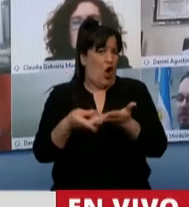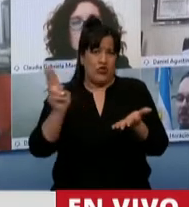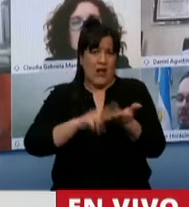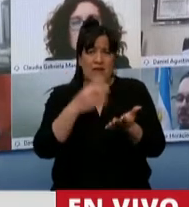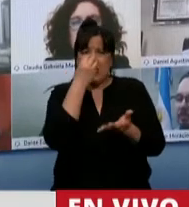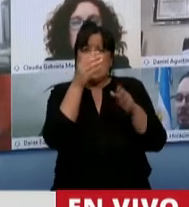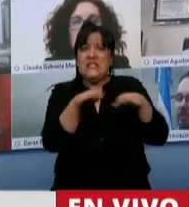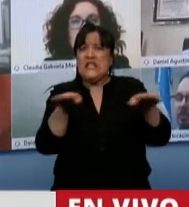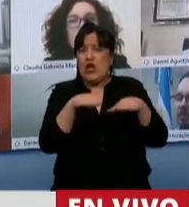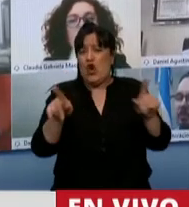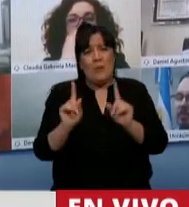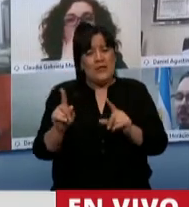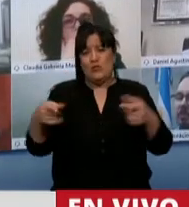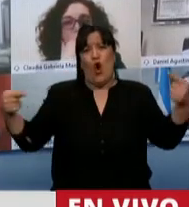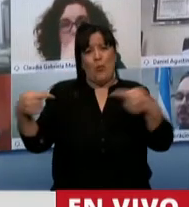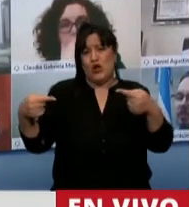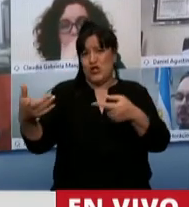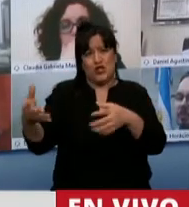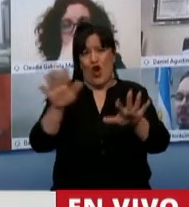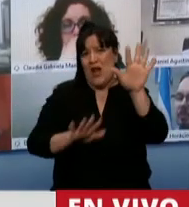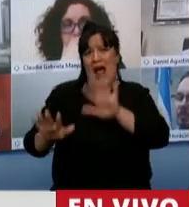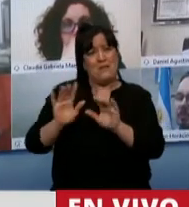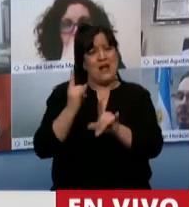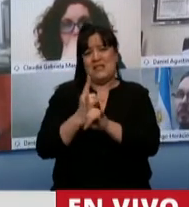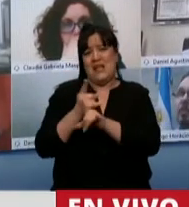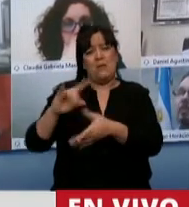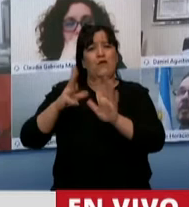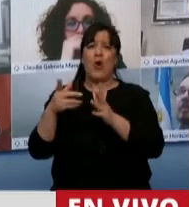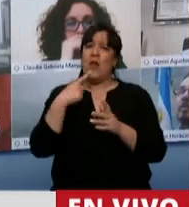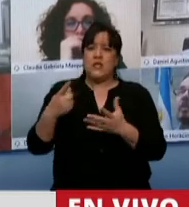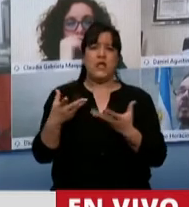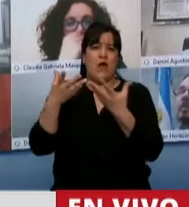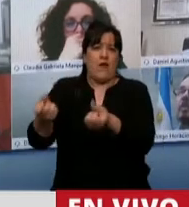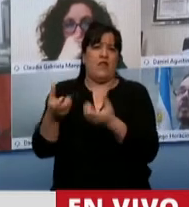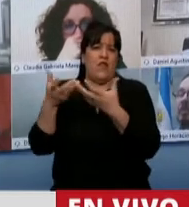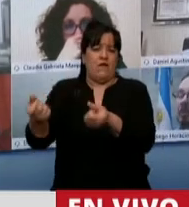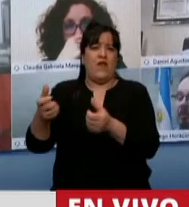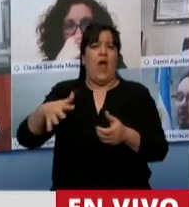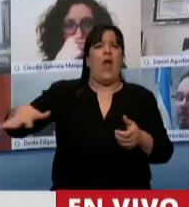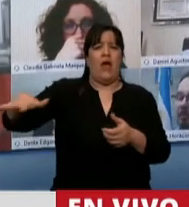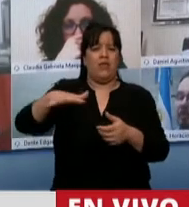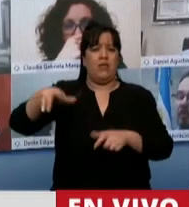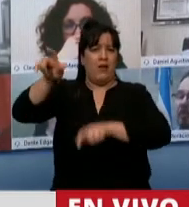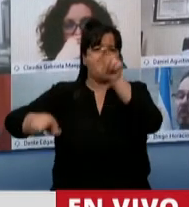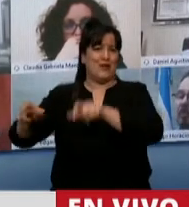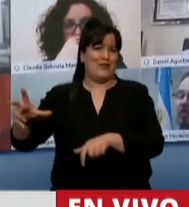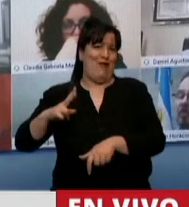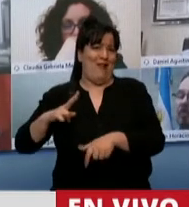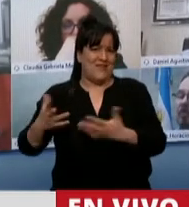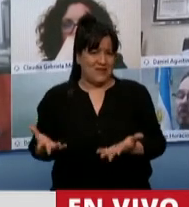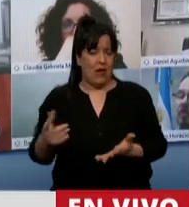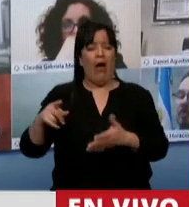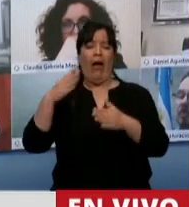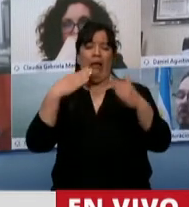armado por la oposición de nuestro país que siempre se para a defender los intereses de los sectores privilegiados y como